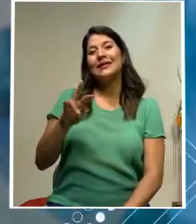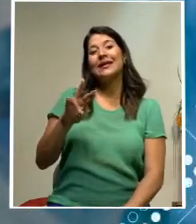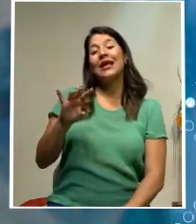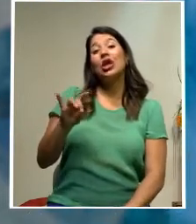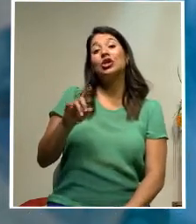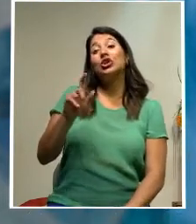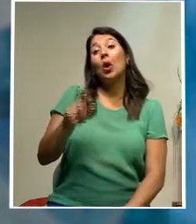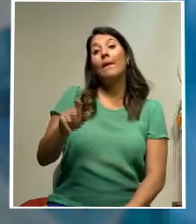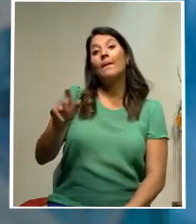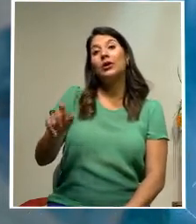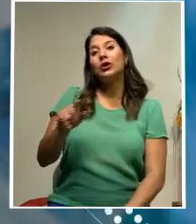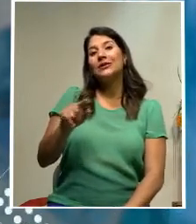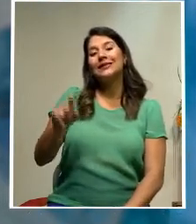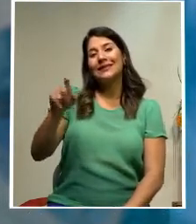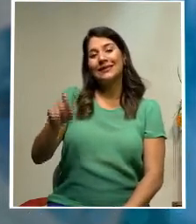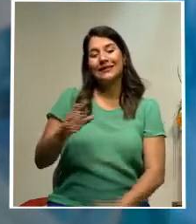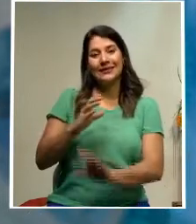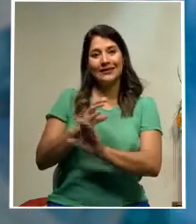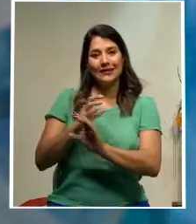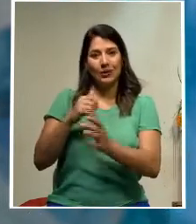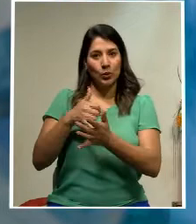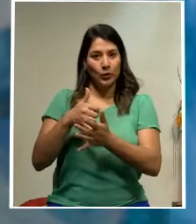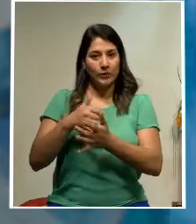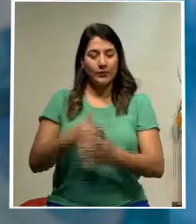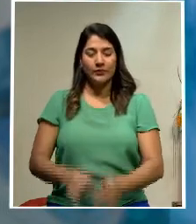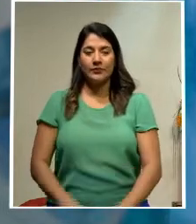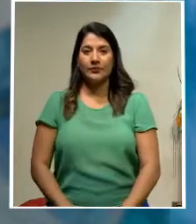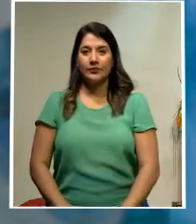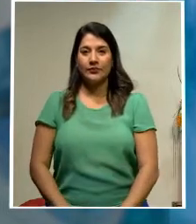requieren cuidados intensivos.